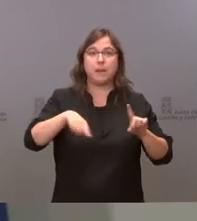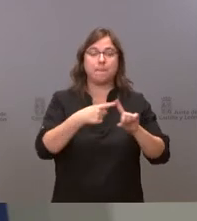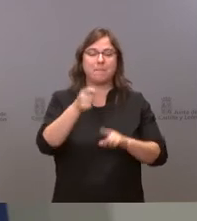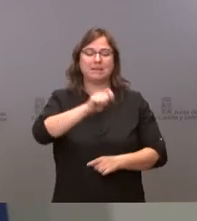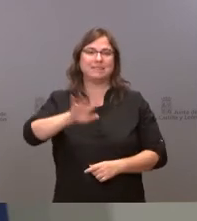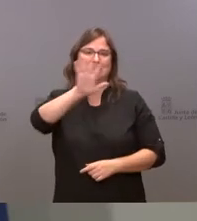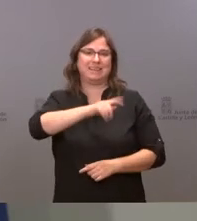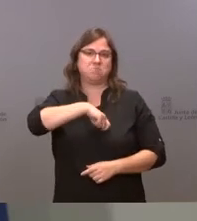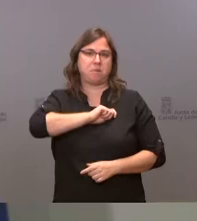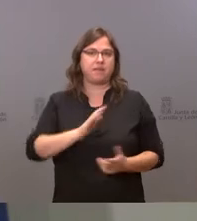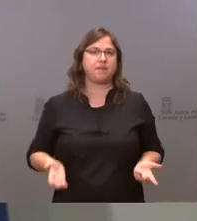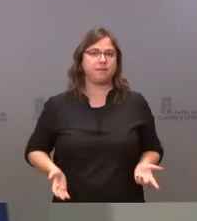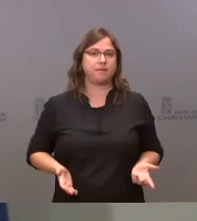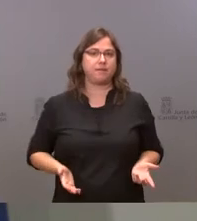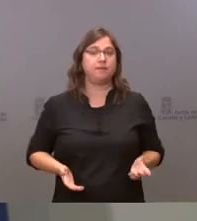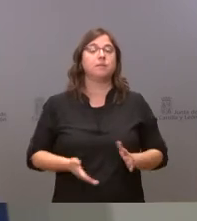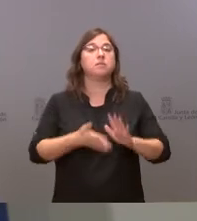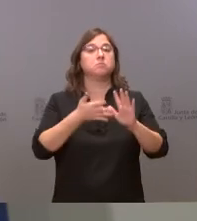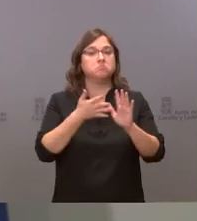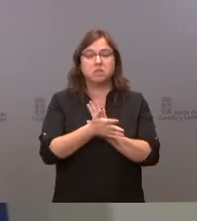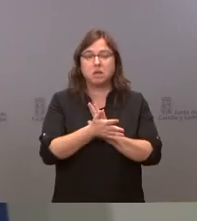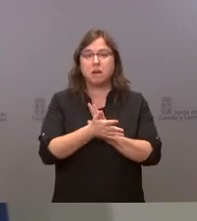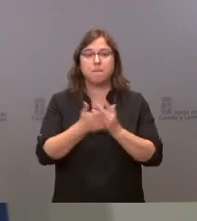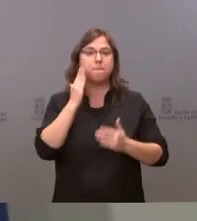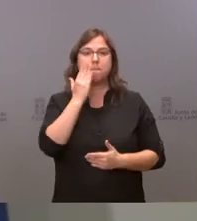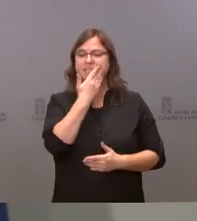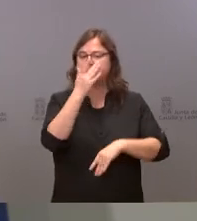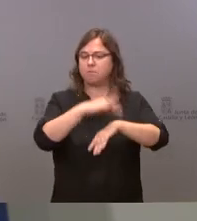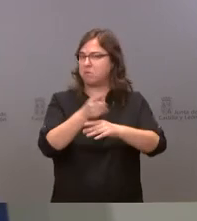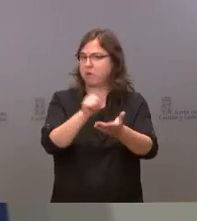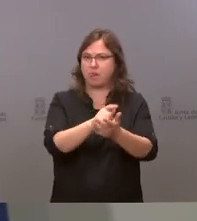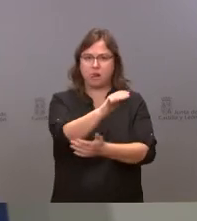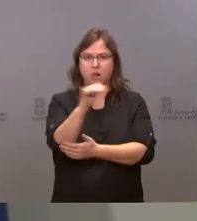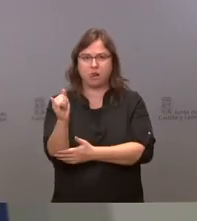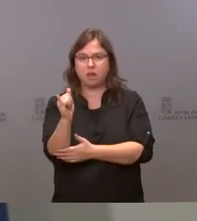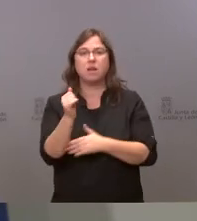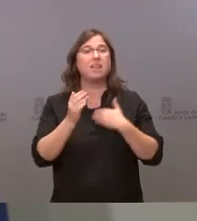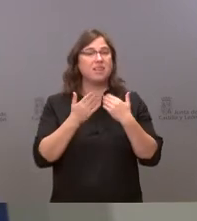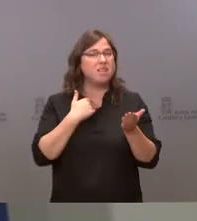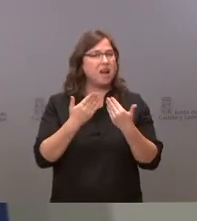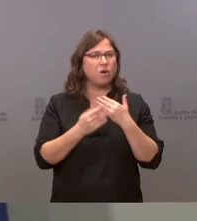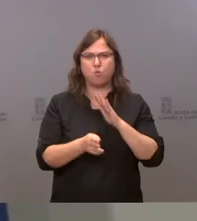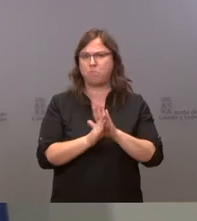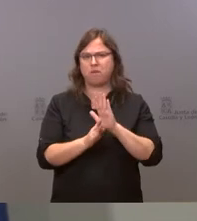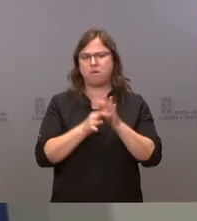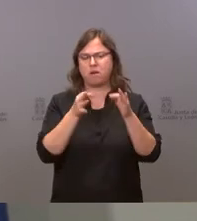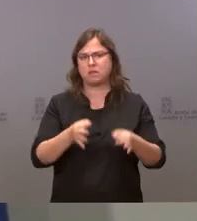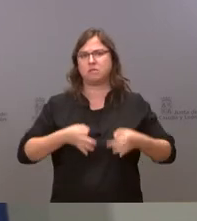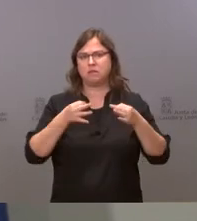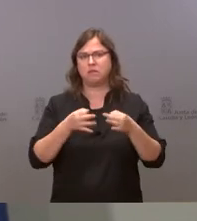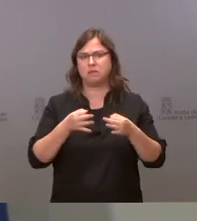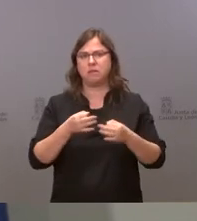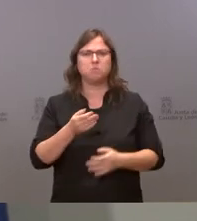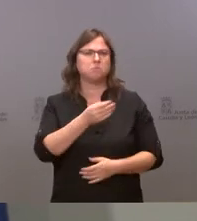país por tanto la actividad presencial ha vuelto el diálogo es permanente nadie plantea